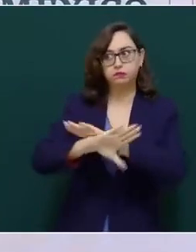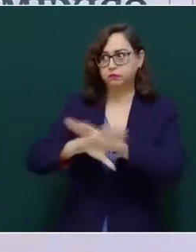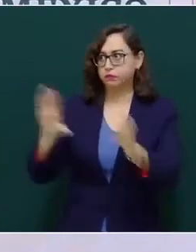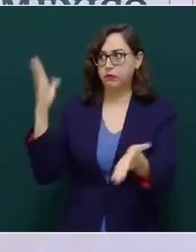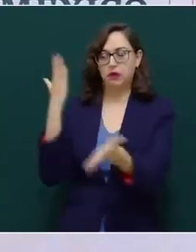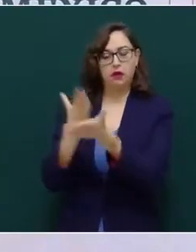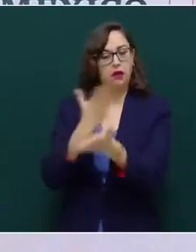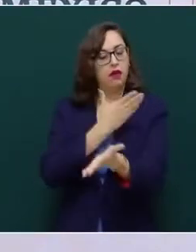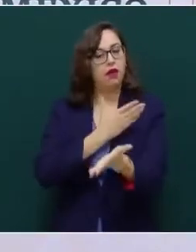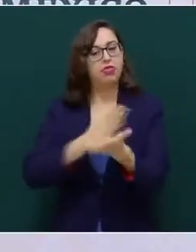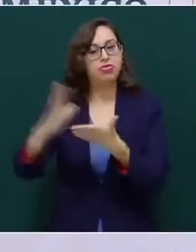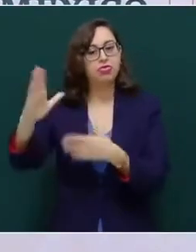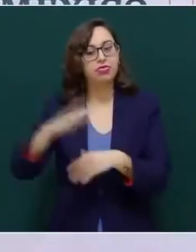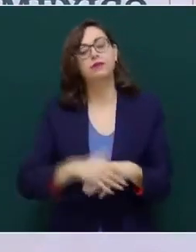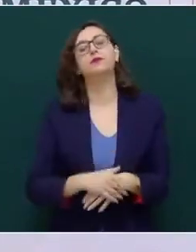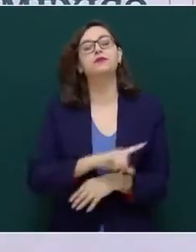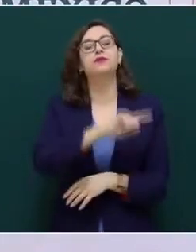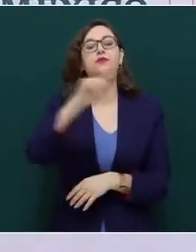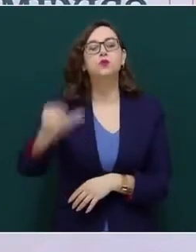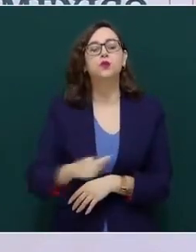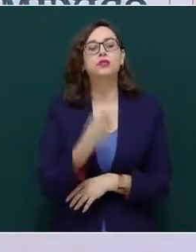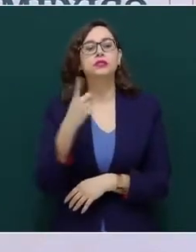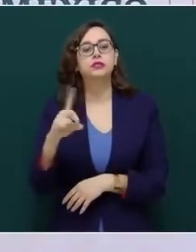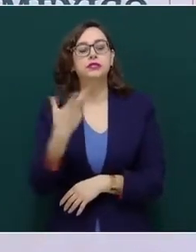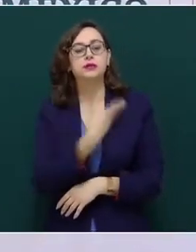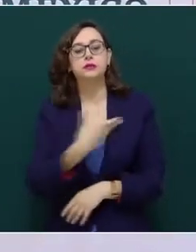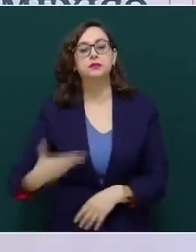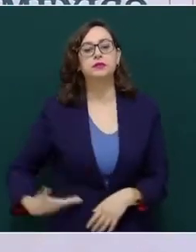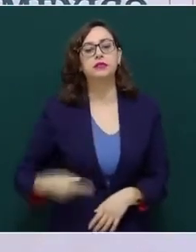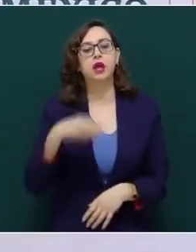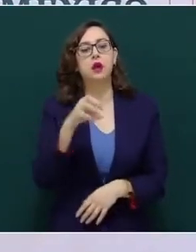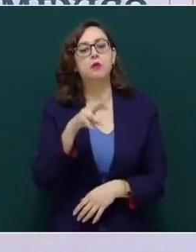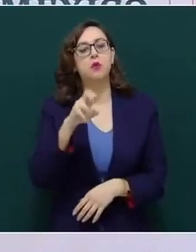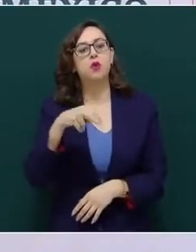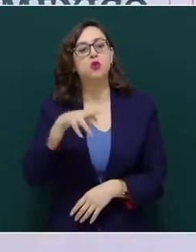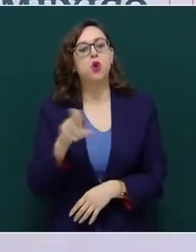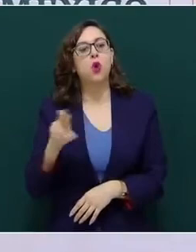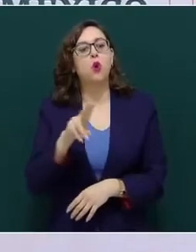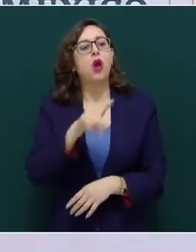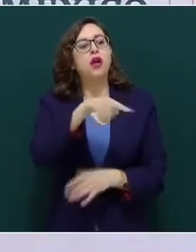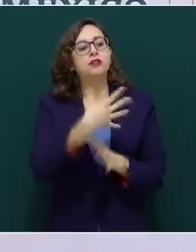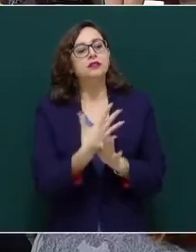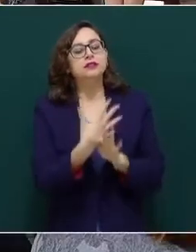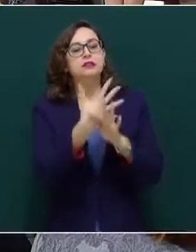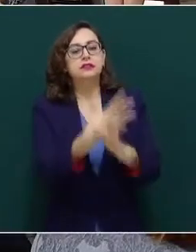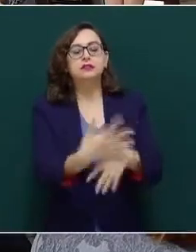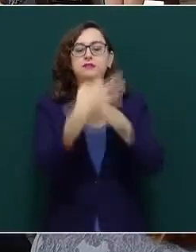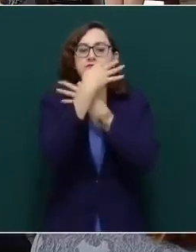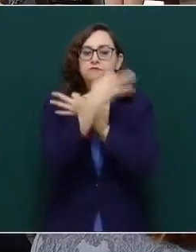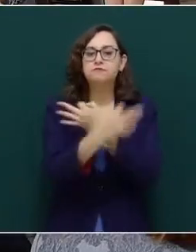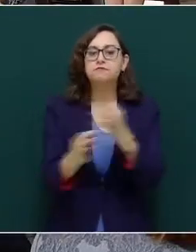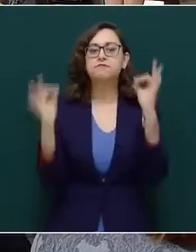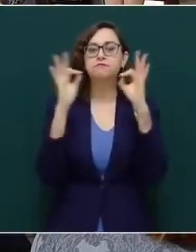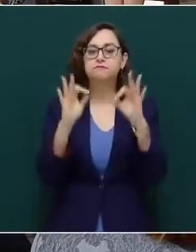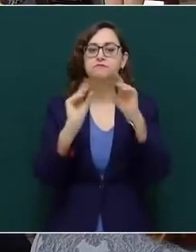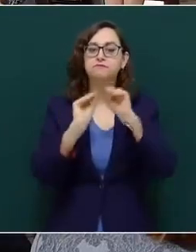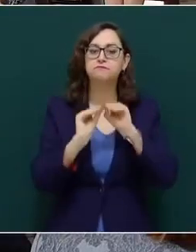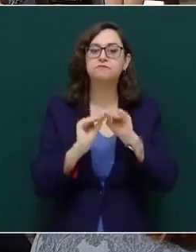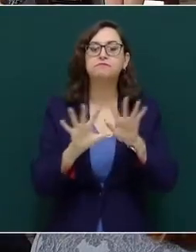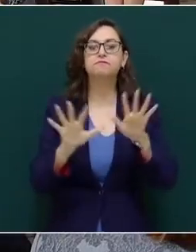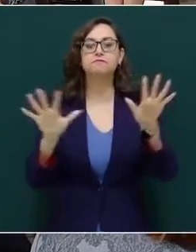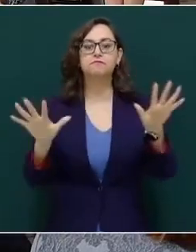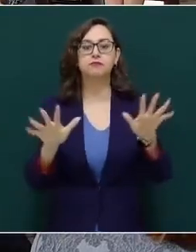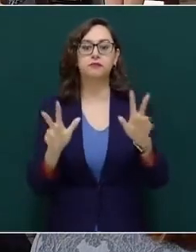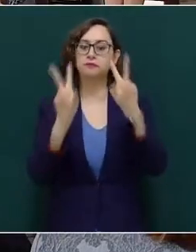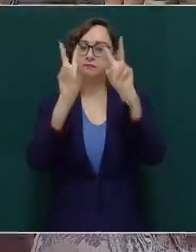pronunció el famoso discurso en el que quedó delineada la doctrina que